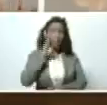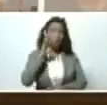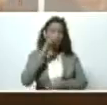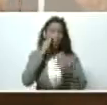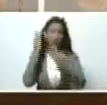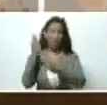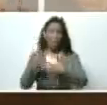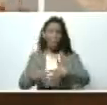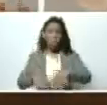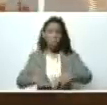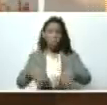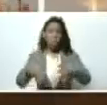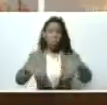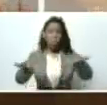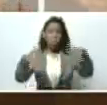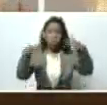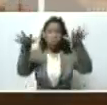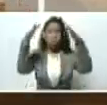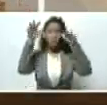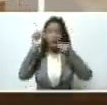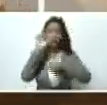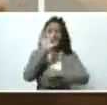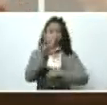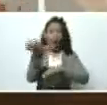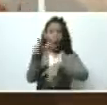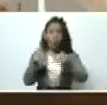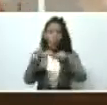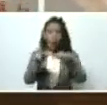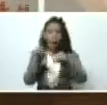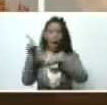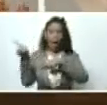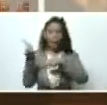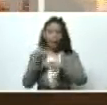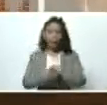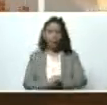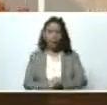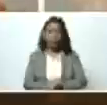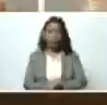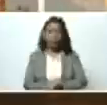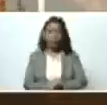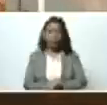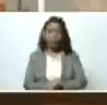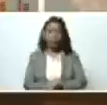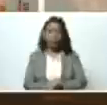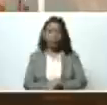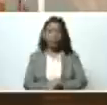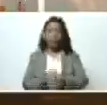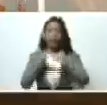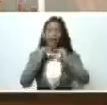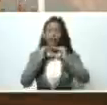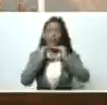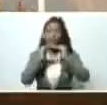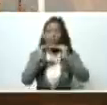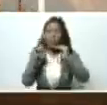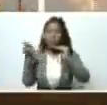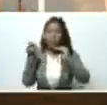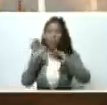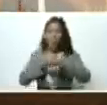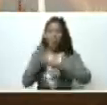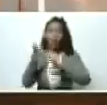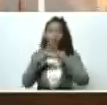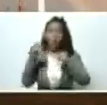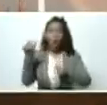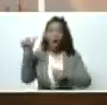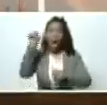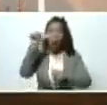desbordó en tres sectores muy fuertes, allá en el llanito, porque todo el agua que baja,